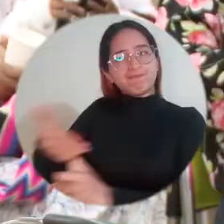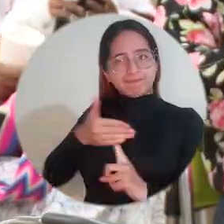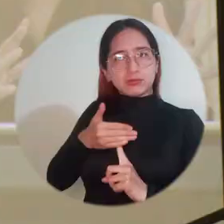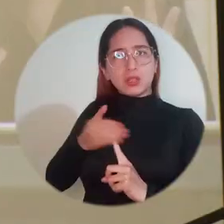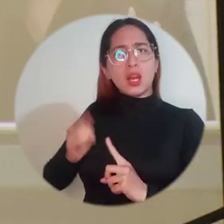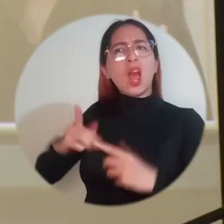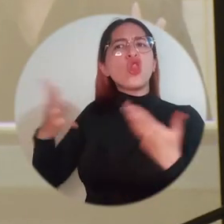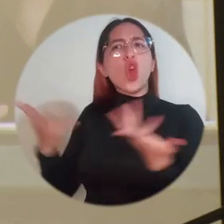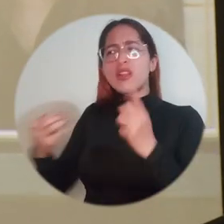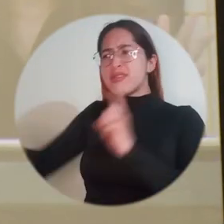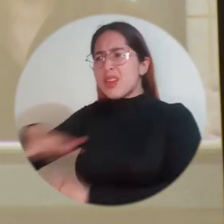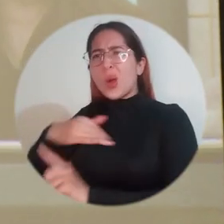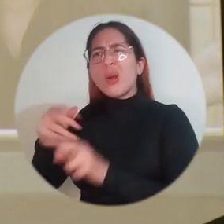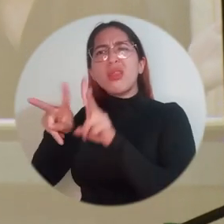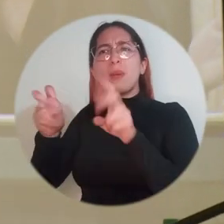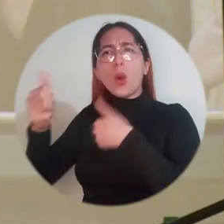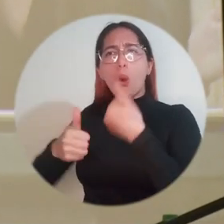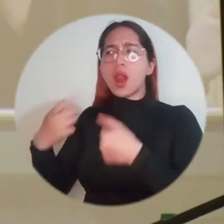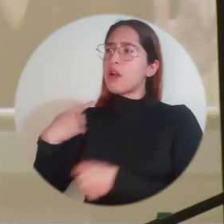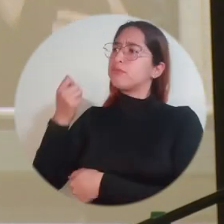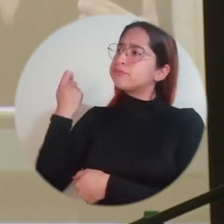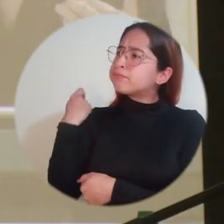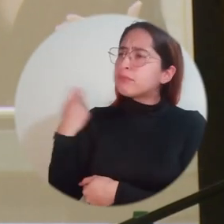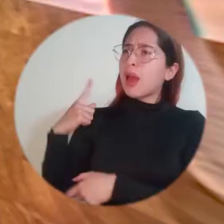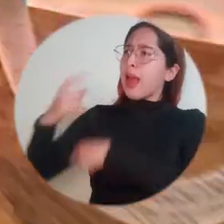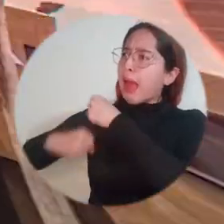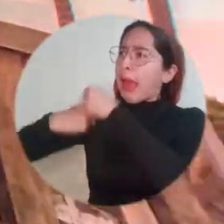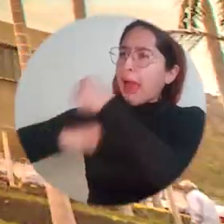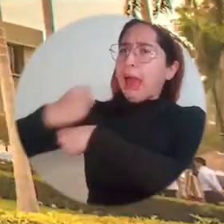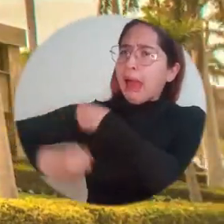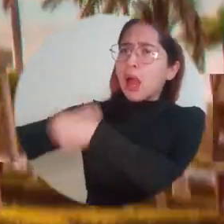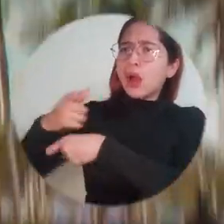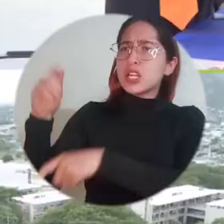pacíficas que se han presentado en Colombia en los últimos años.